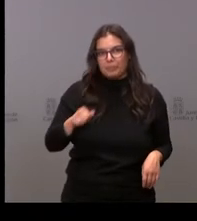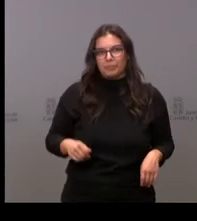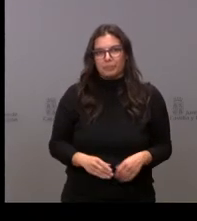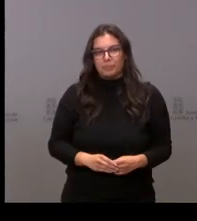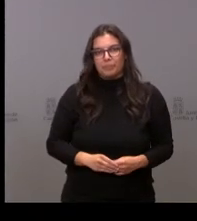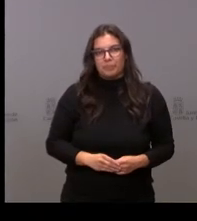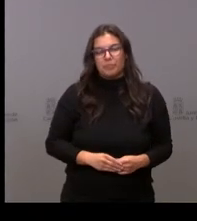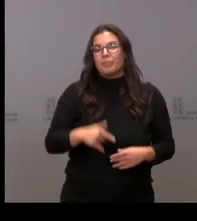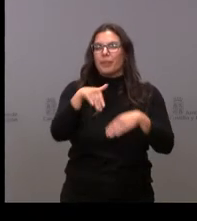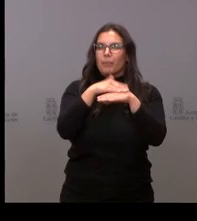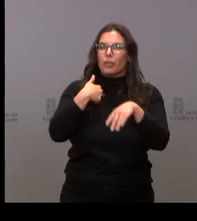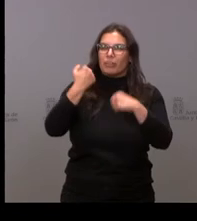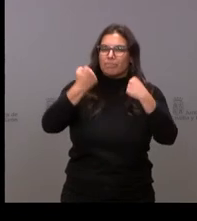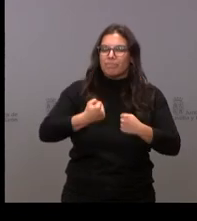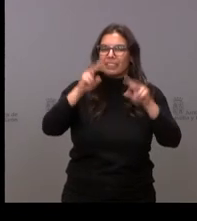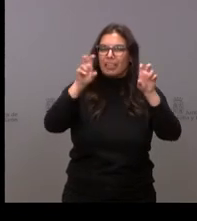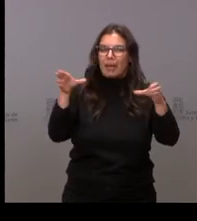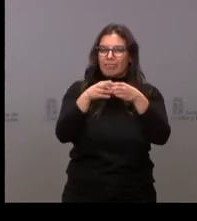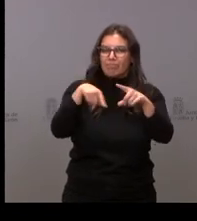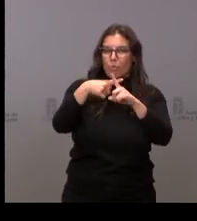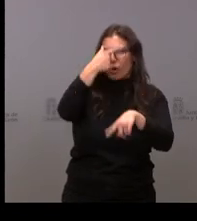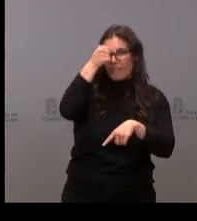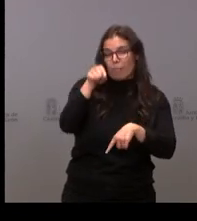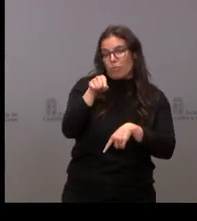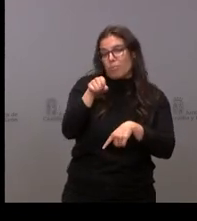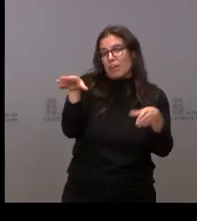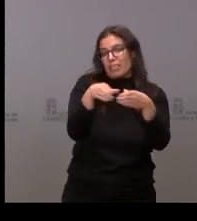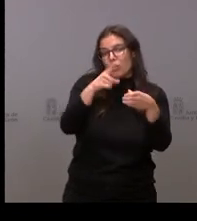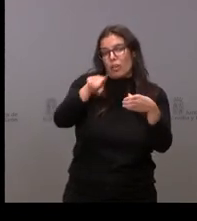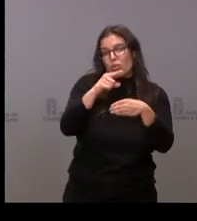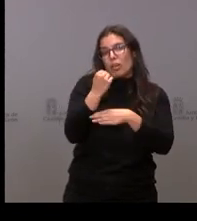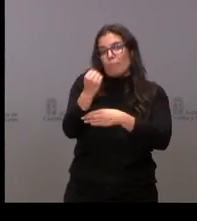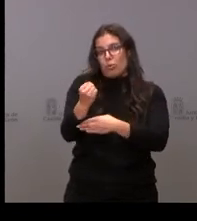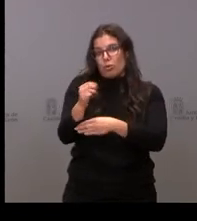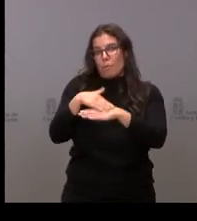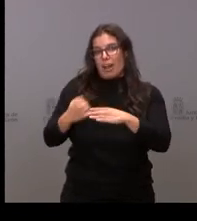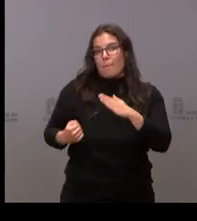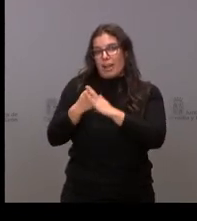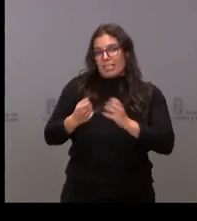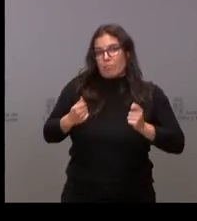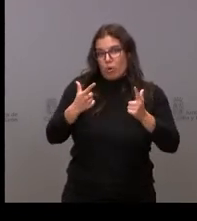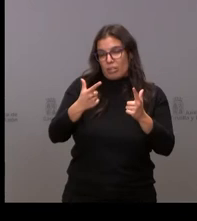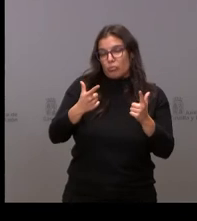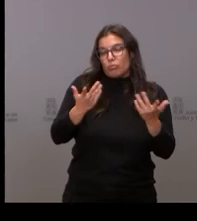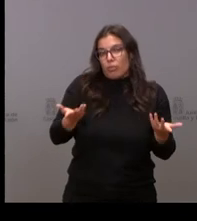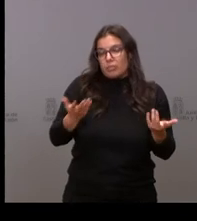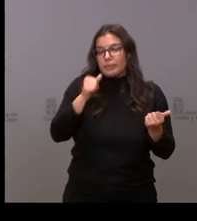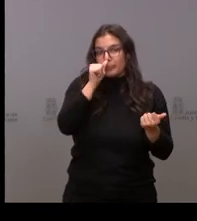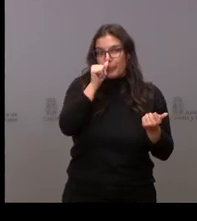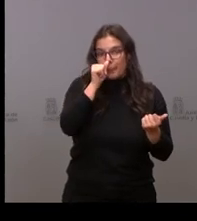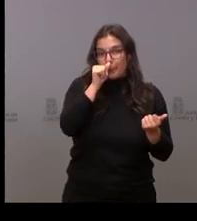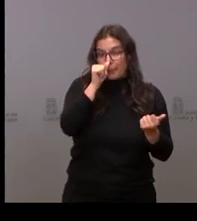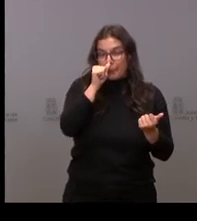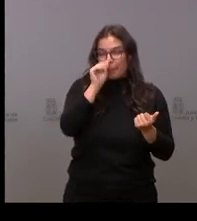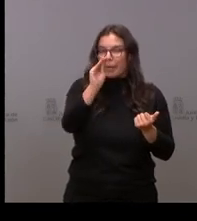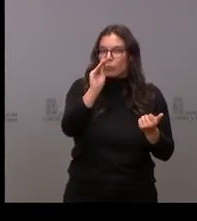Sí perdonen que insistamos en por Ávila pero es que es el partido que les ha que les ha apoyado el techo de gasto para que esto vaya adelante la